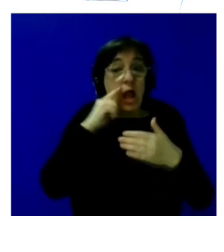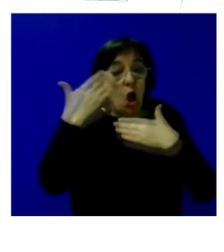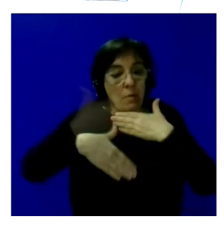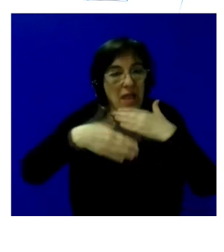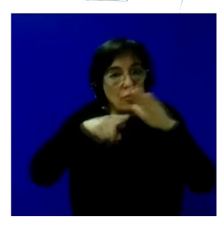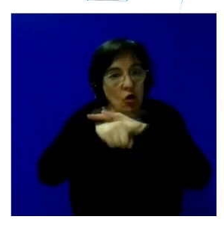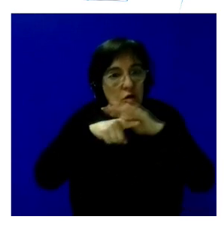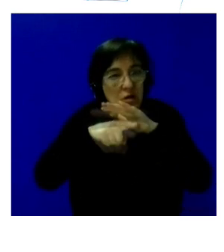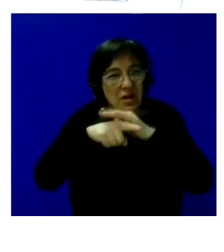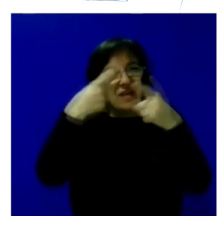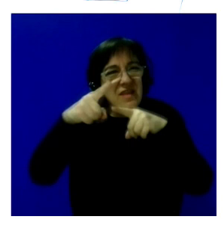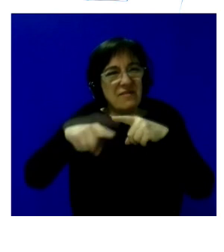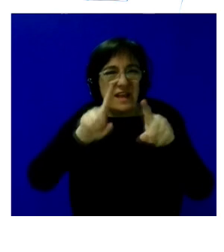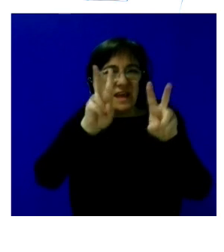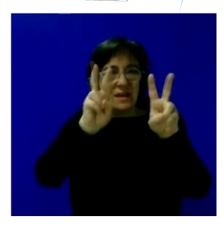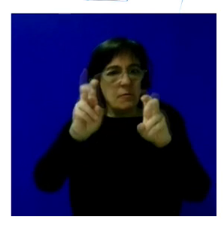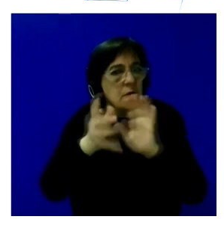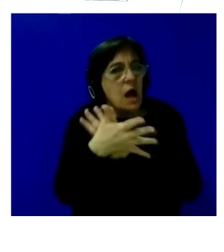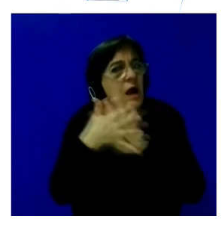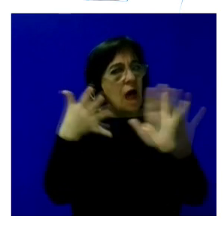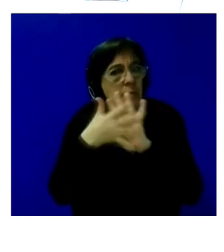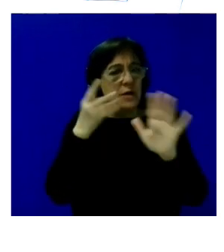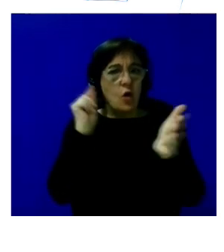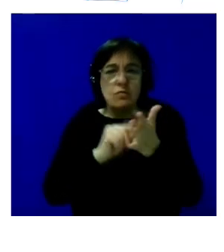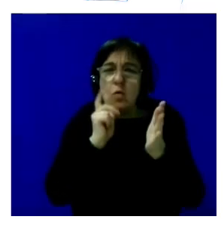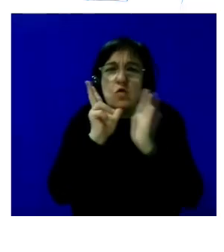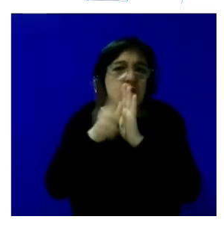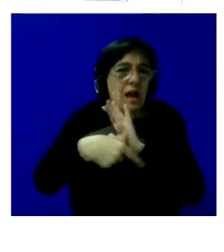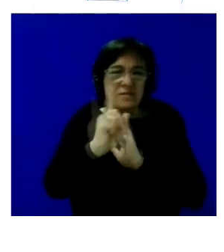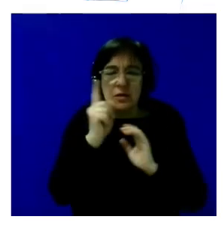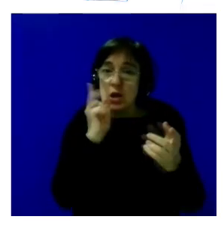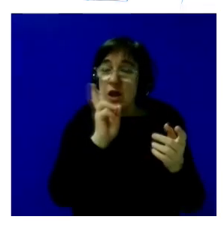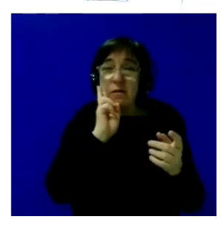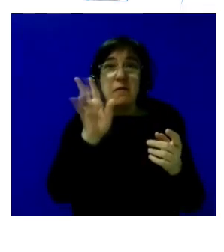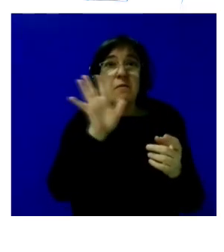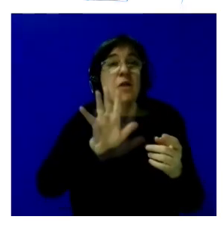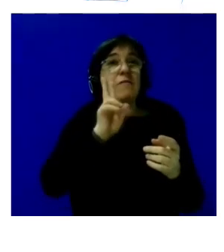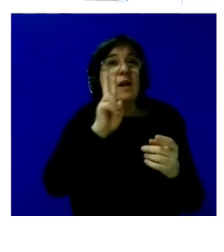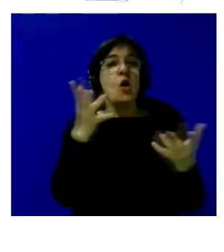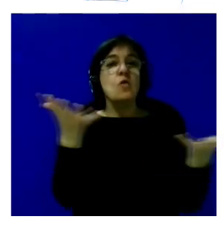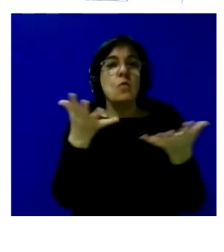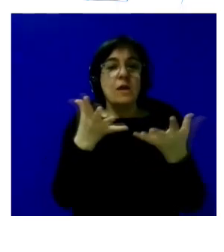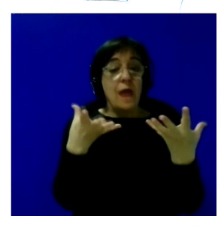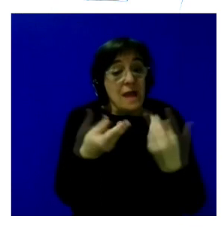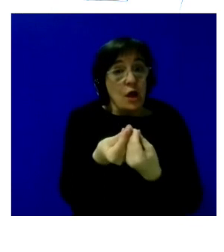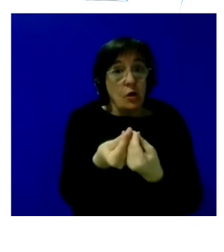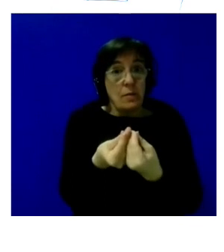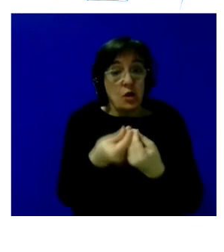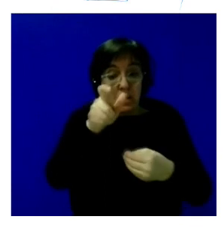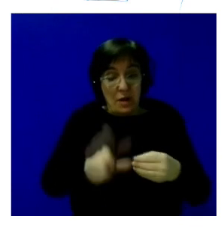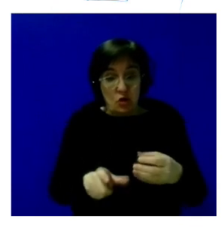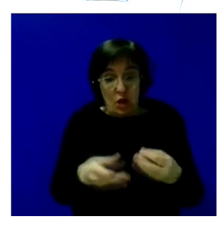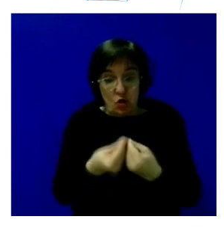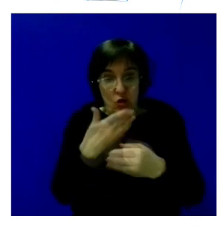tramitación de diferentes cuestiones se aceleraran a veces eso no era percibido por la urgencia de quien estaba acompañando a una persona con